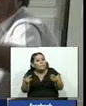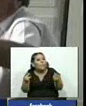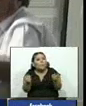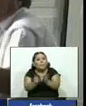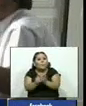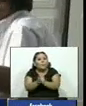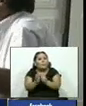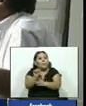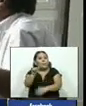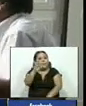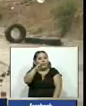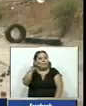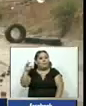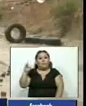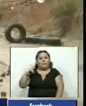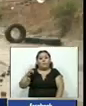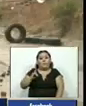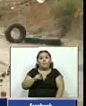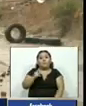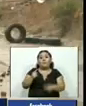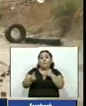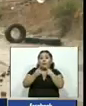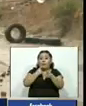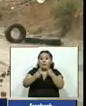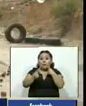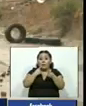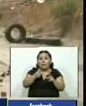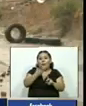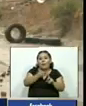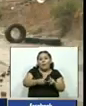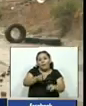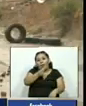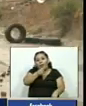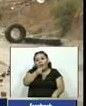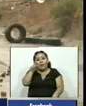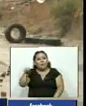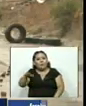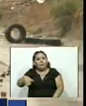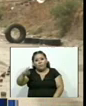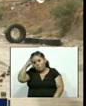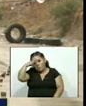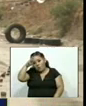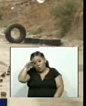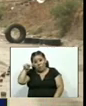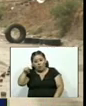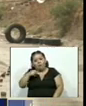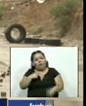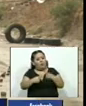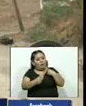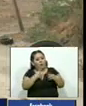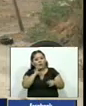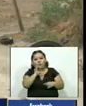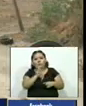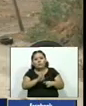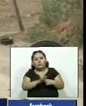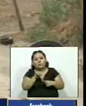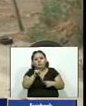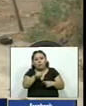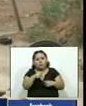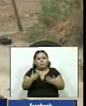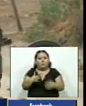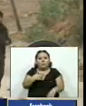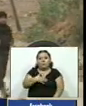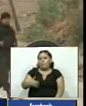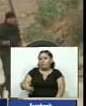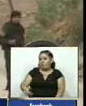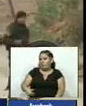solución en Bolivia en entrevista con The Associated Press en la Ciudad de México Morales dijo que en los hechos él todavía es el presidente